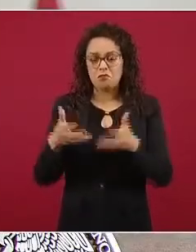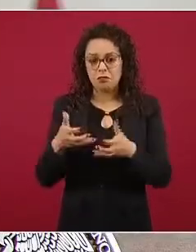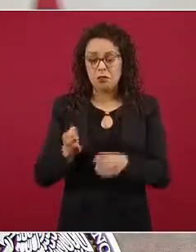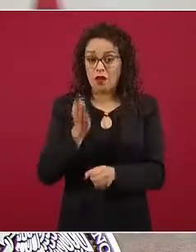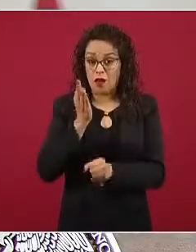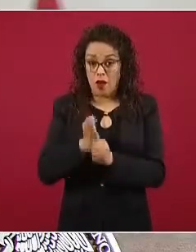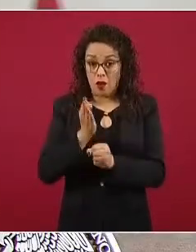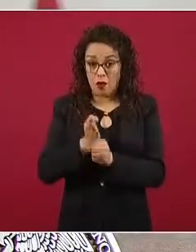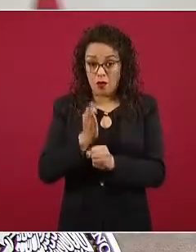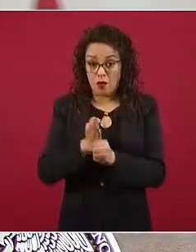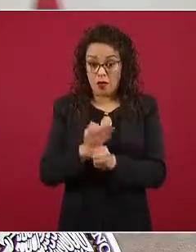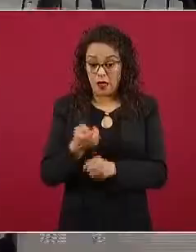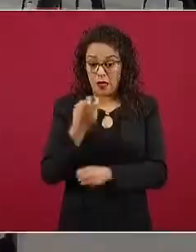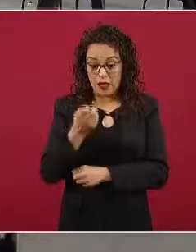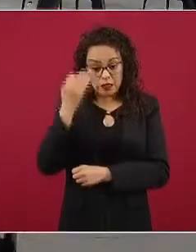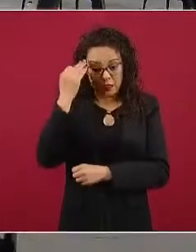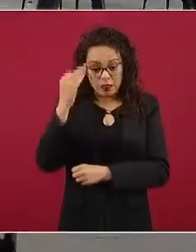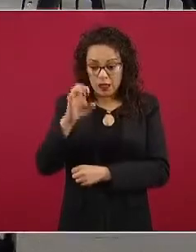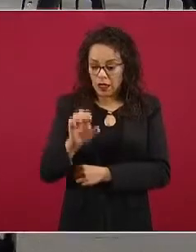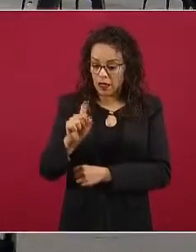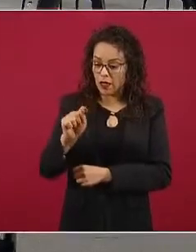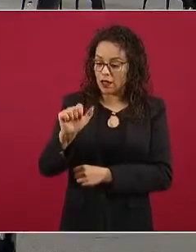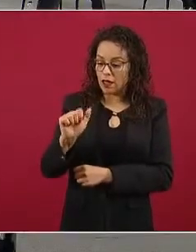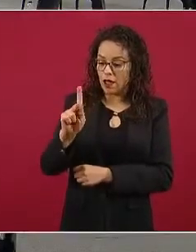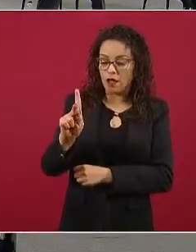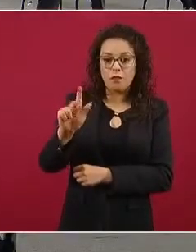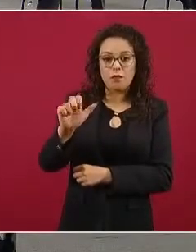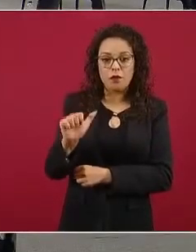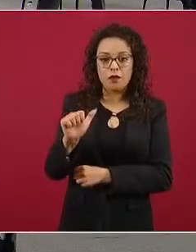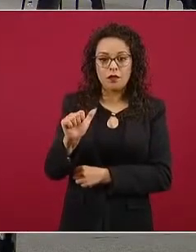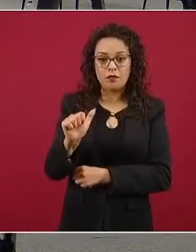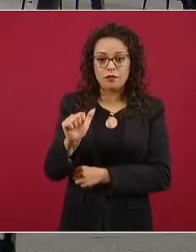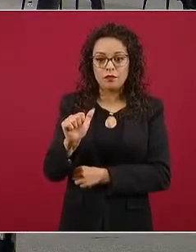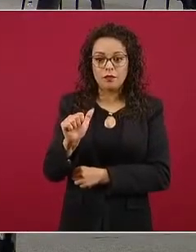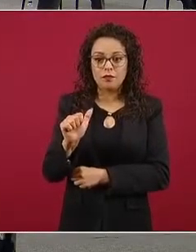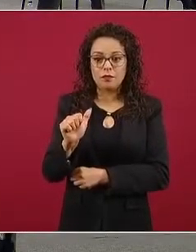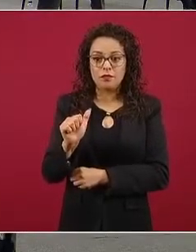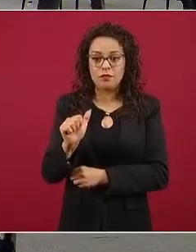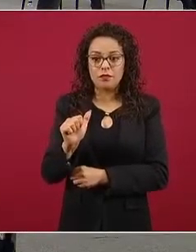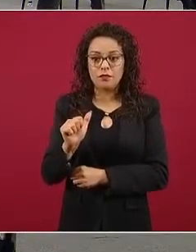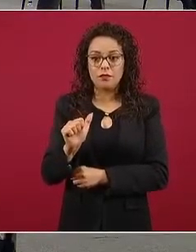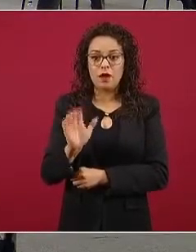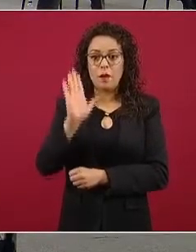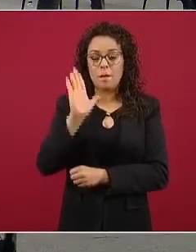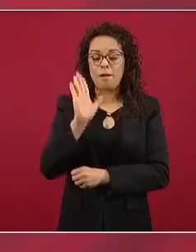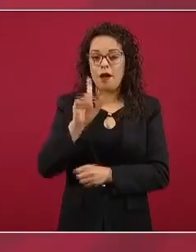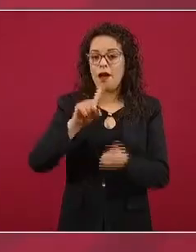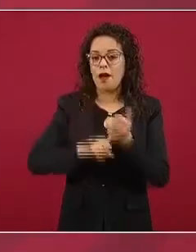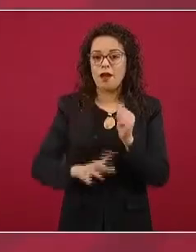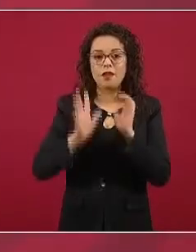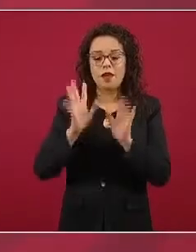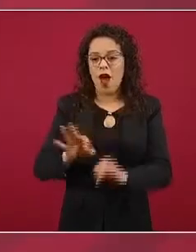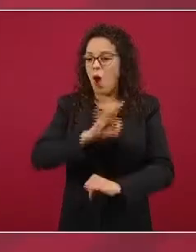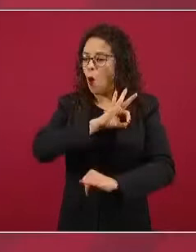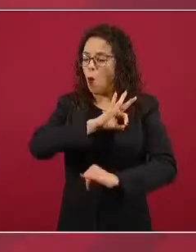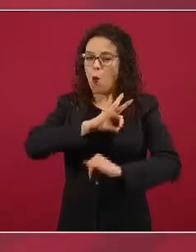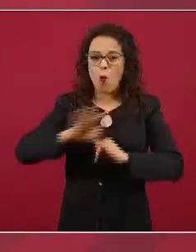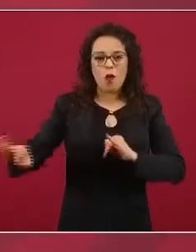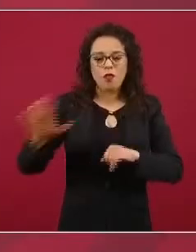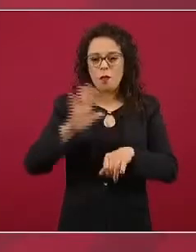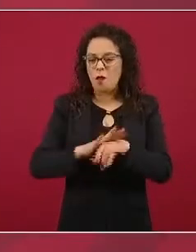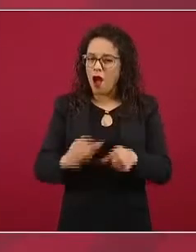esta etapa, en esta etapa que nosotros queremos ver ya como el último jalón, como la etapa final de esta